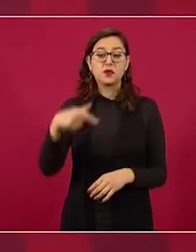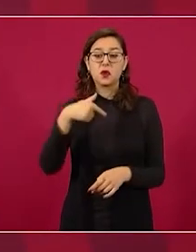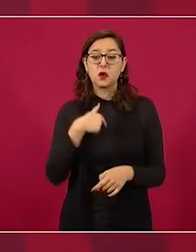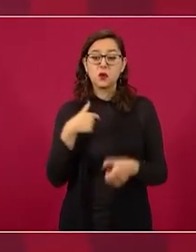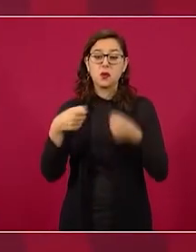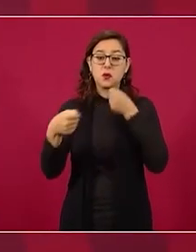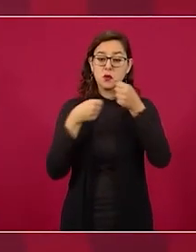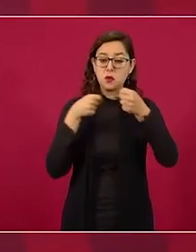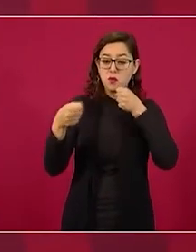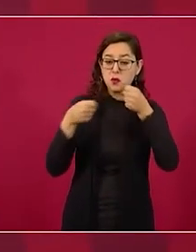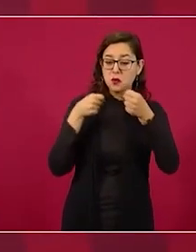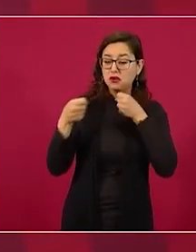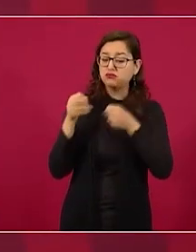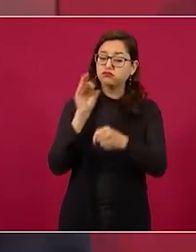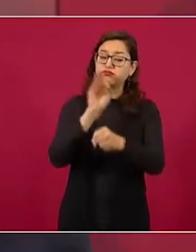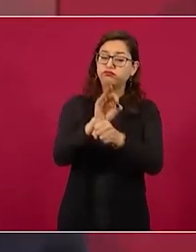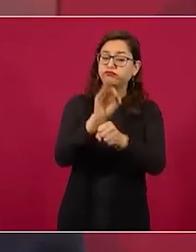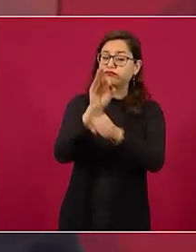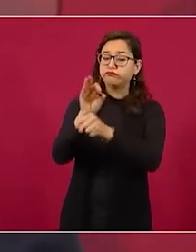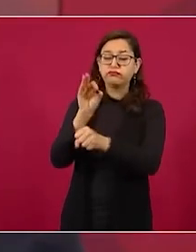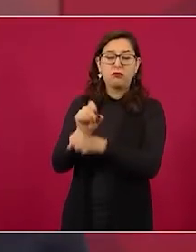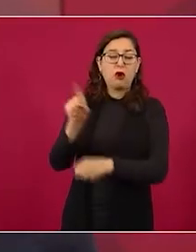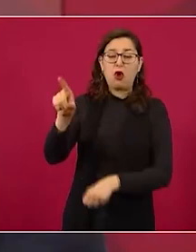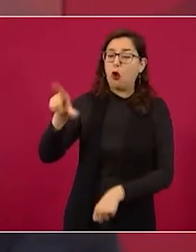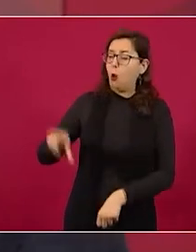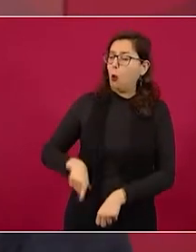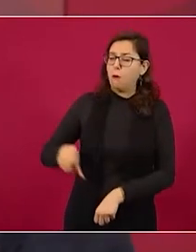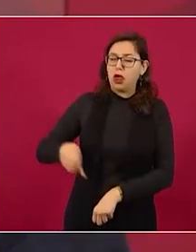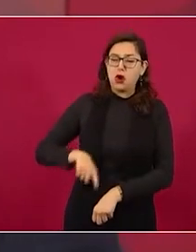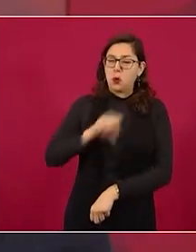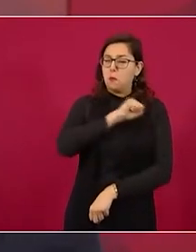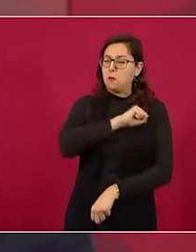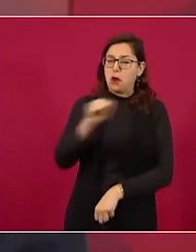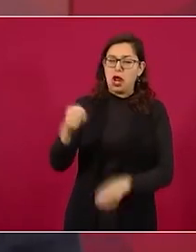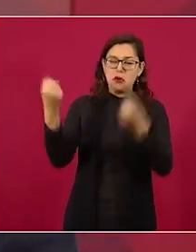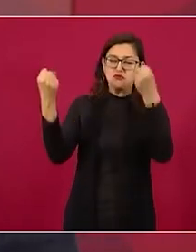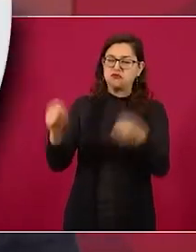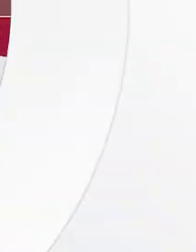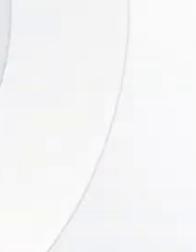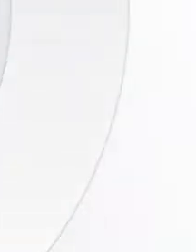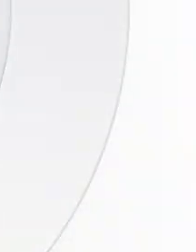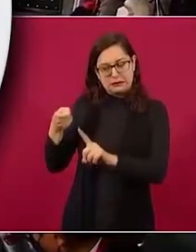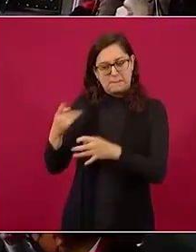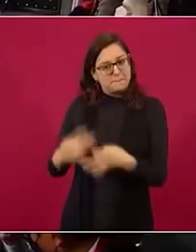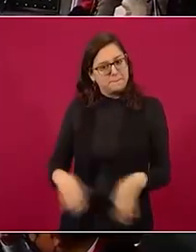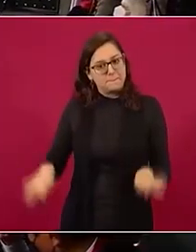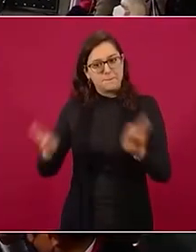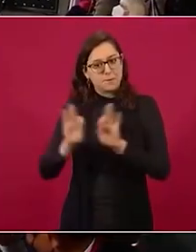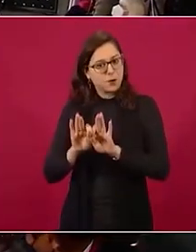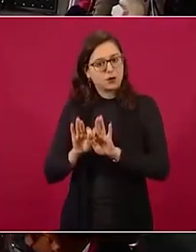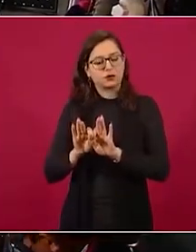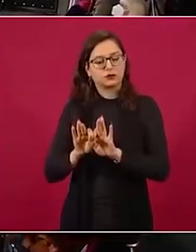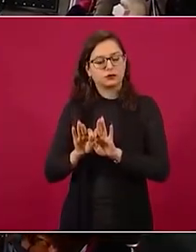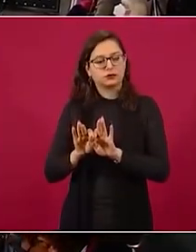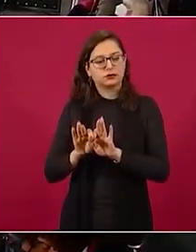perseguidos por gobierno autoritario dictatorial había